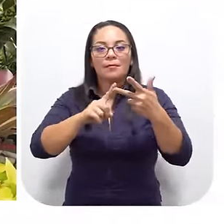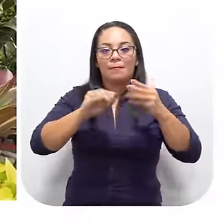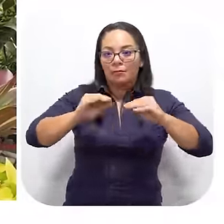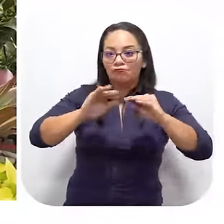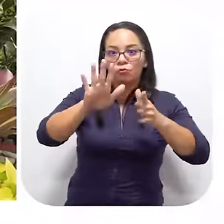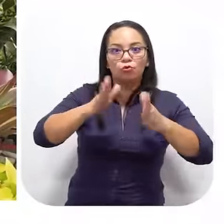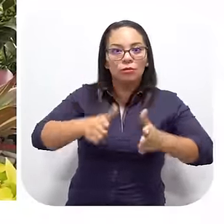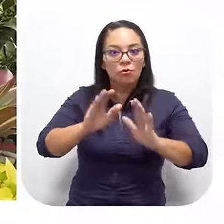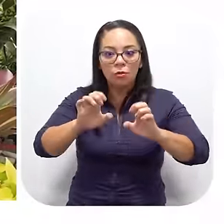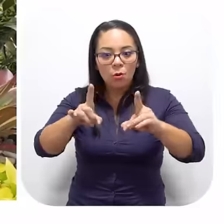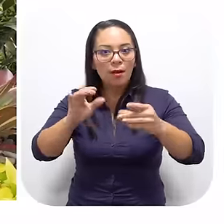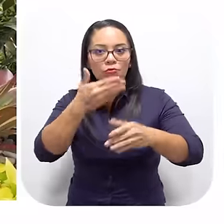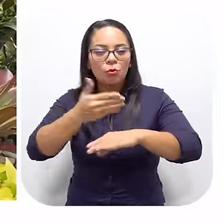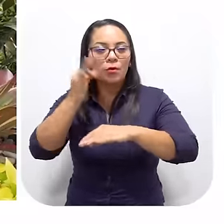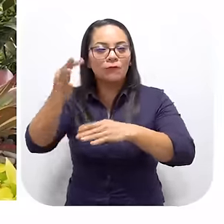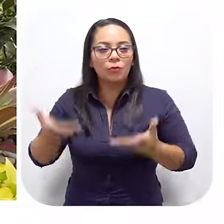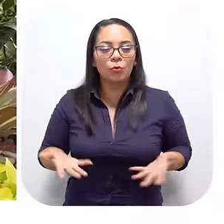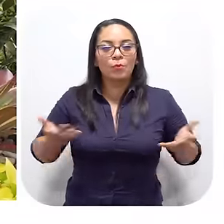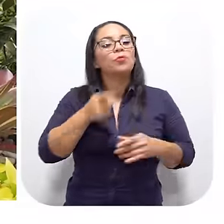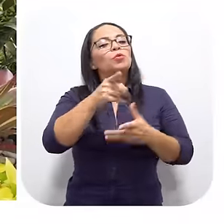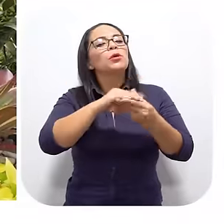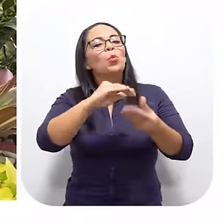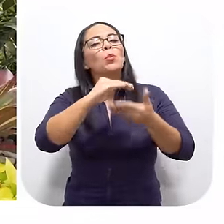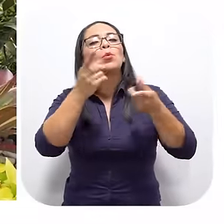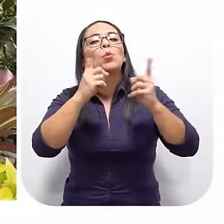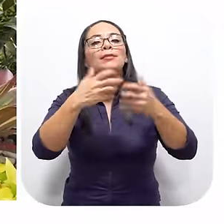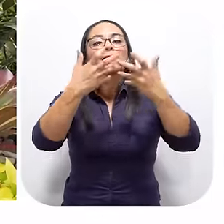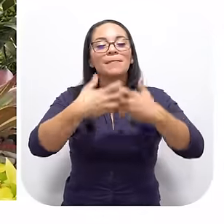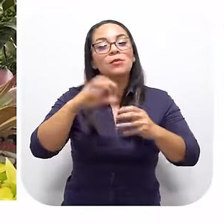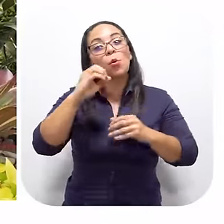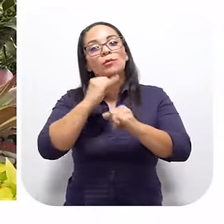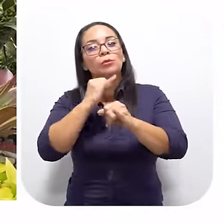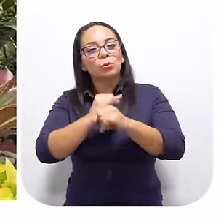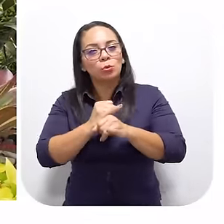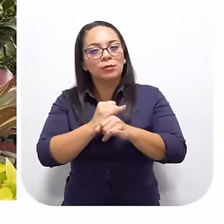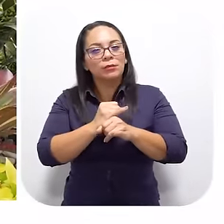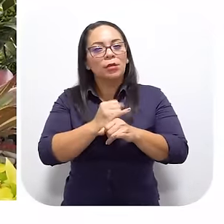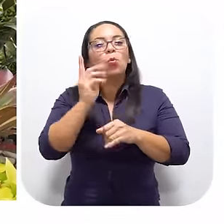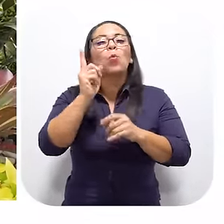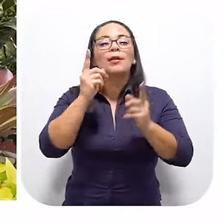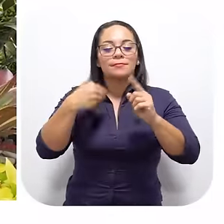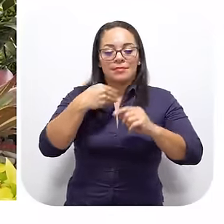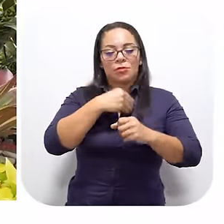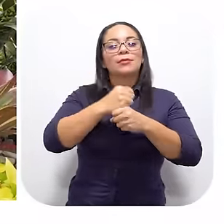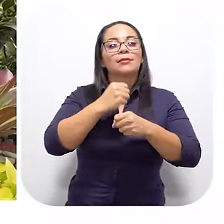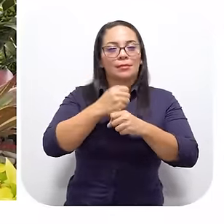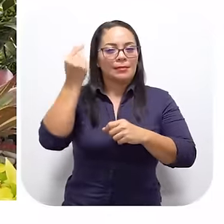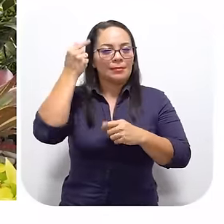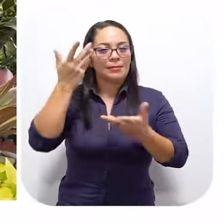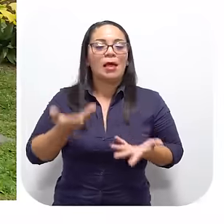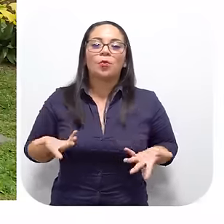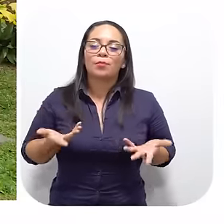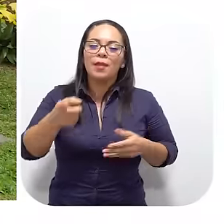Van a poder educar Mejor a sus hijos Cuéntenos Cuéntenos ¿Qué empresas O instituciones Ministerios del Estado